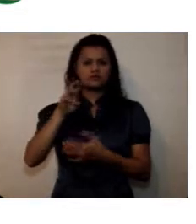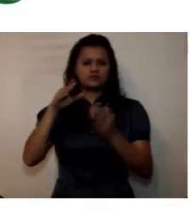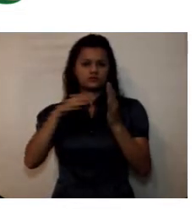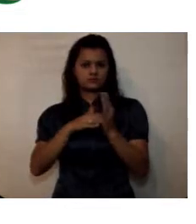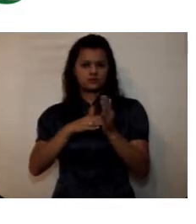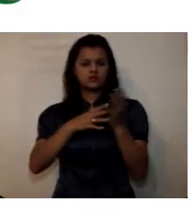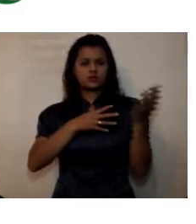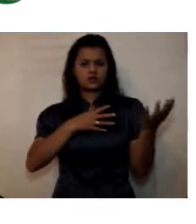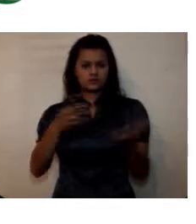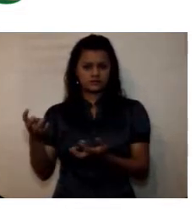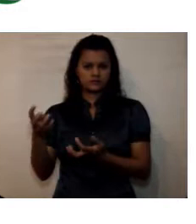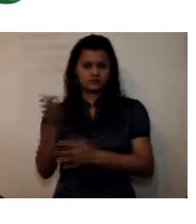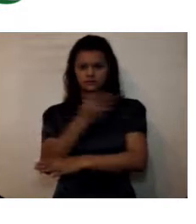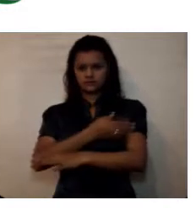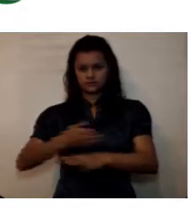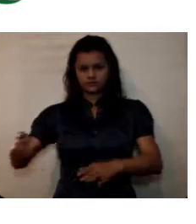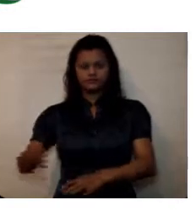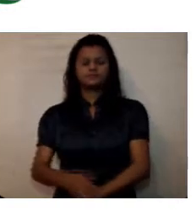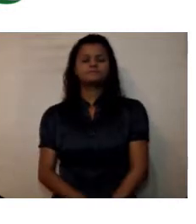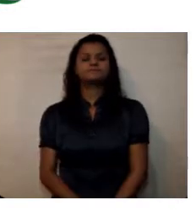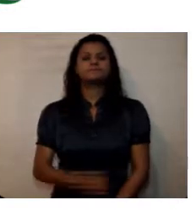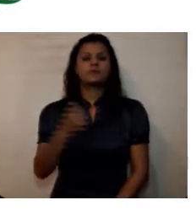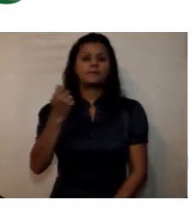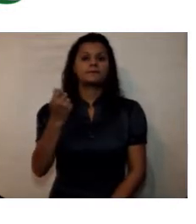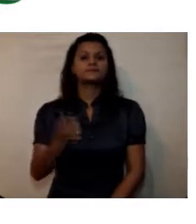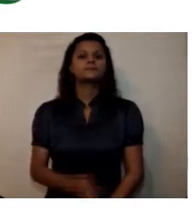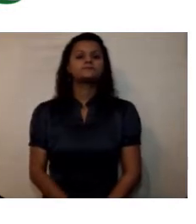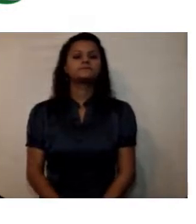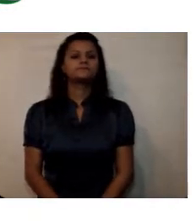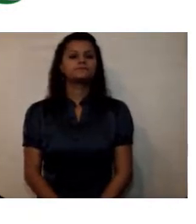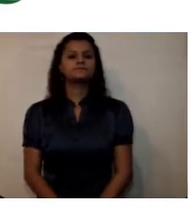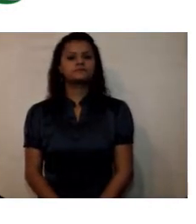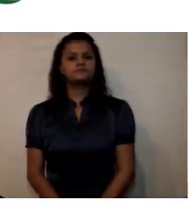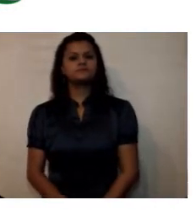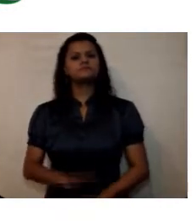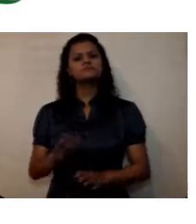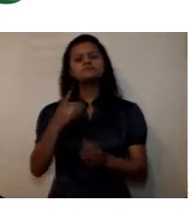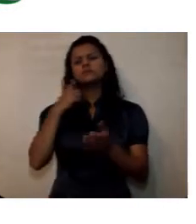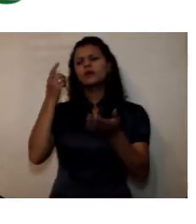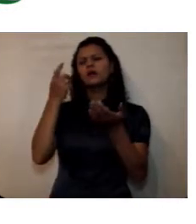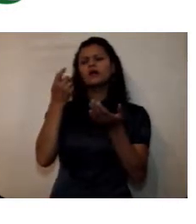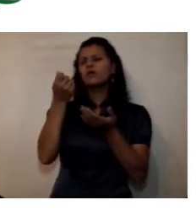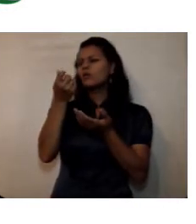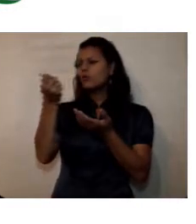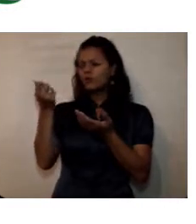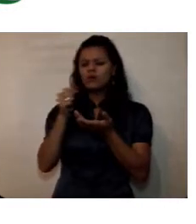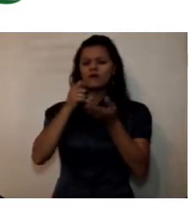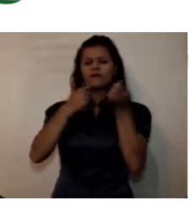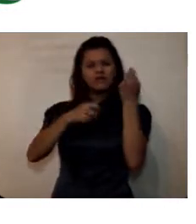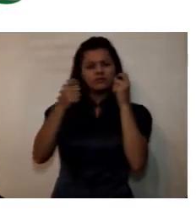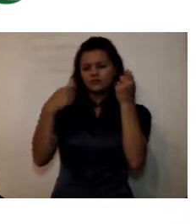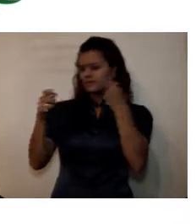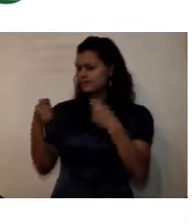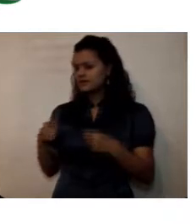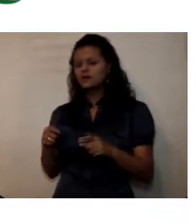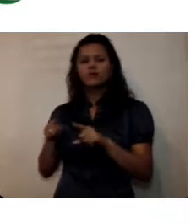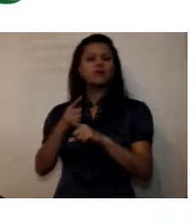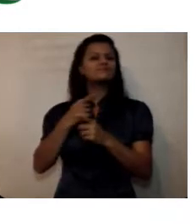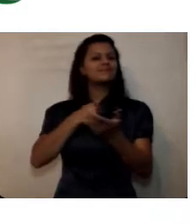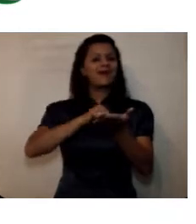lo que tiene que ver con los costos costo de ventas son todos los gastos y costos generados o